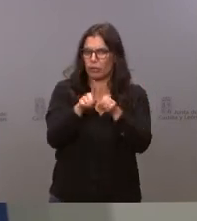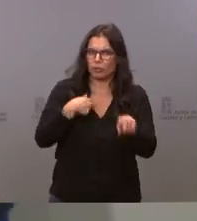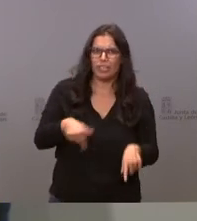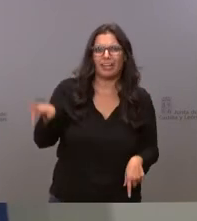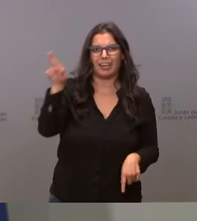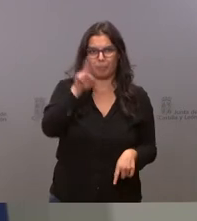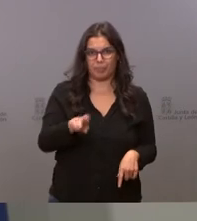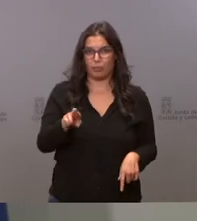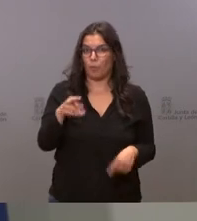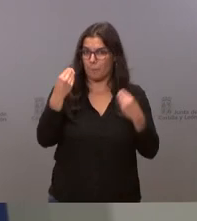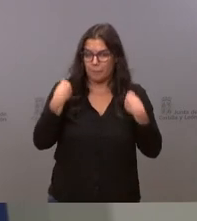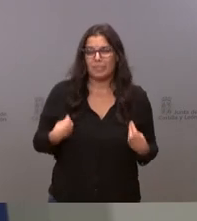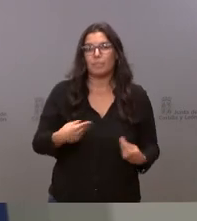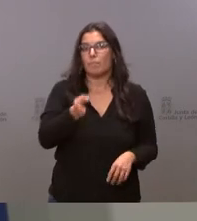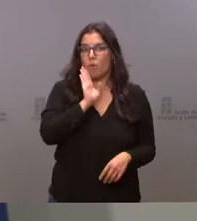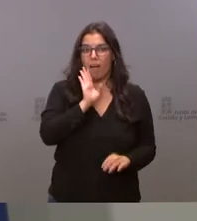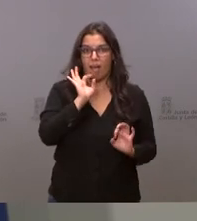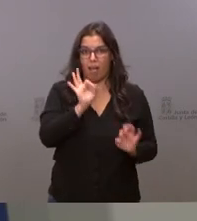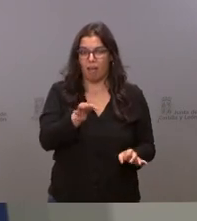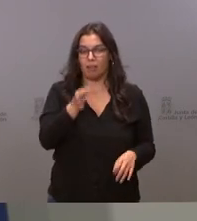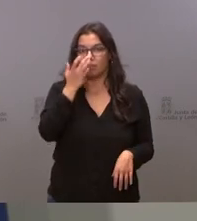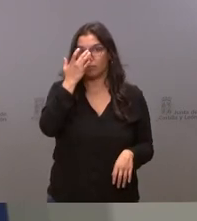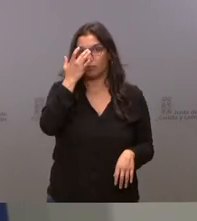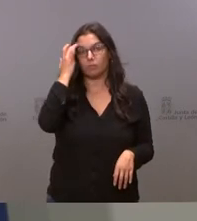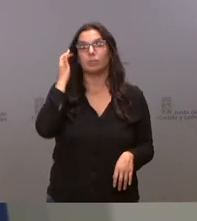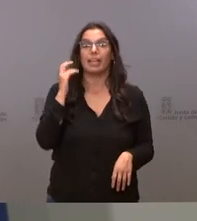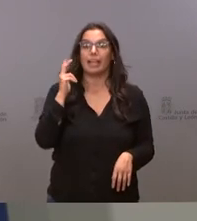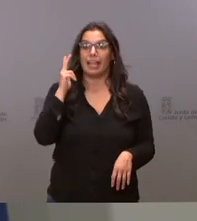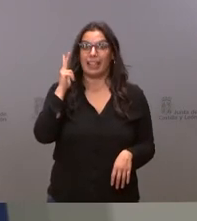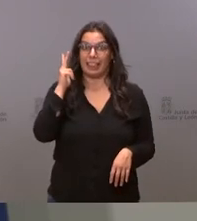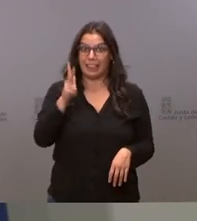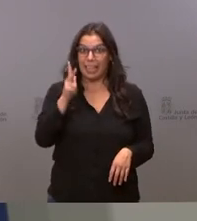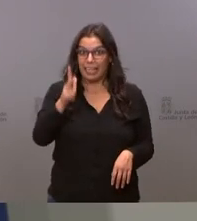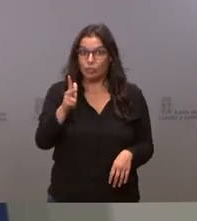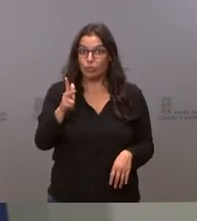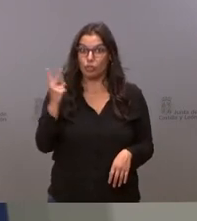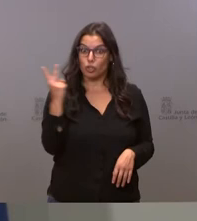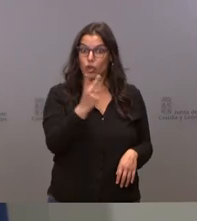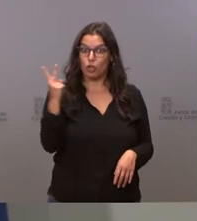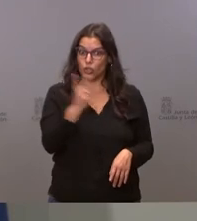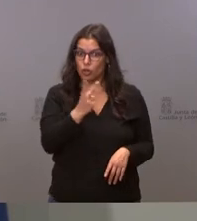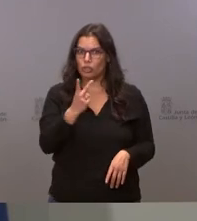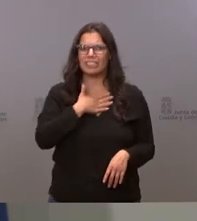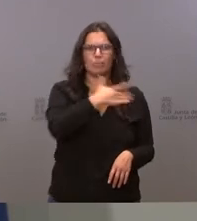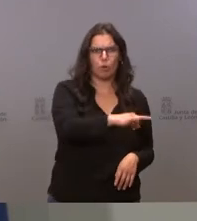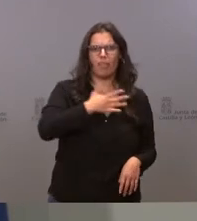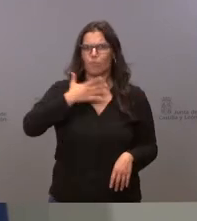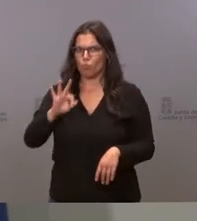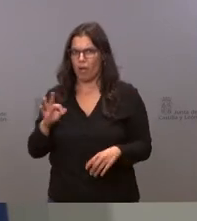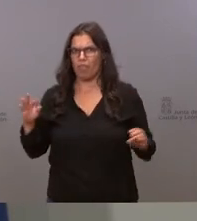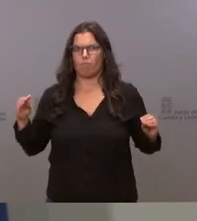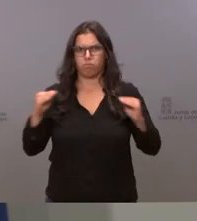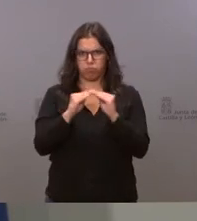lo mismo que he insistido con anterioridad ambos derechos son compatibles tienen que ser compatibles y